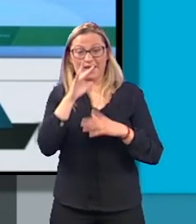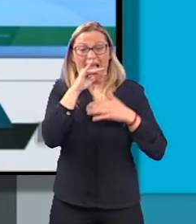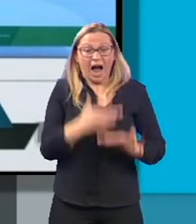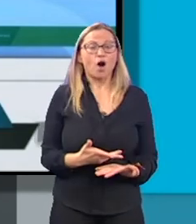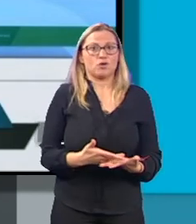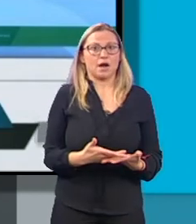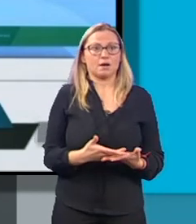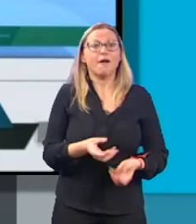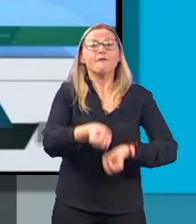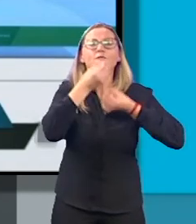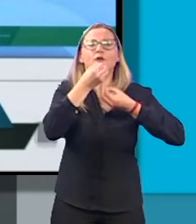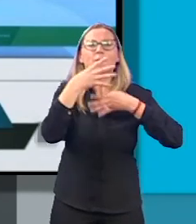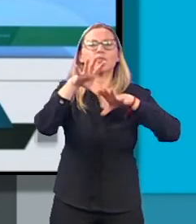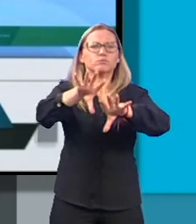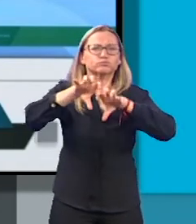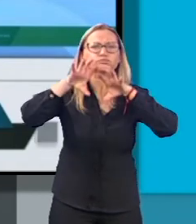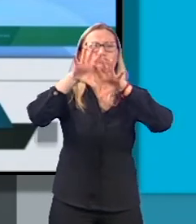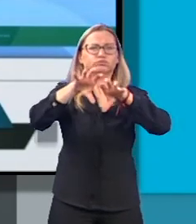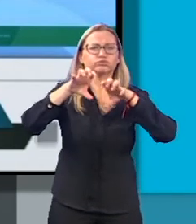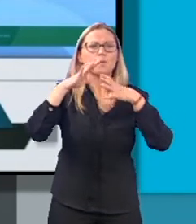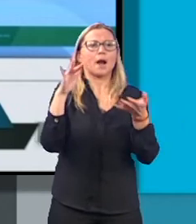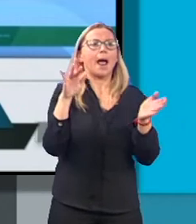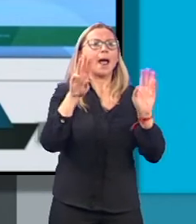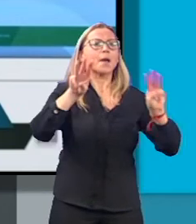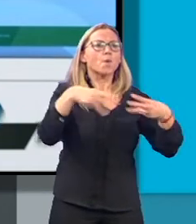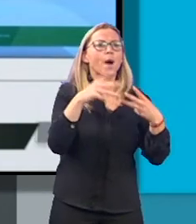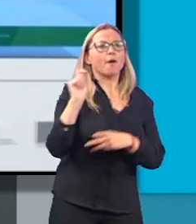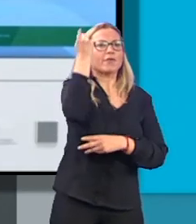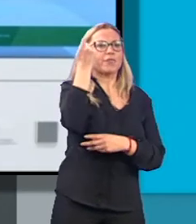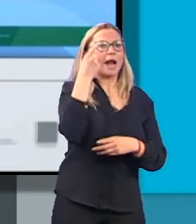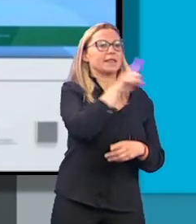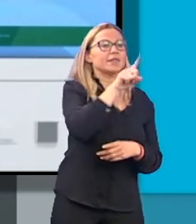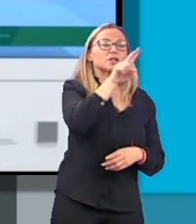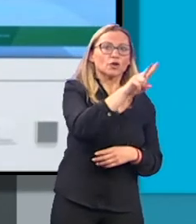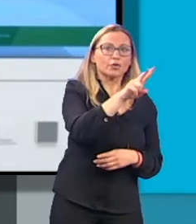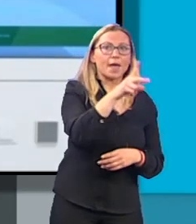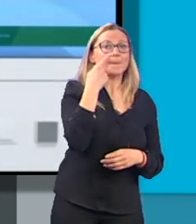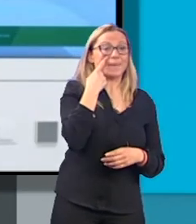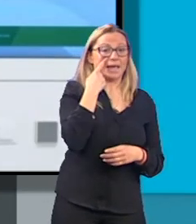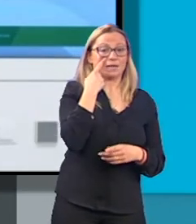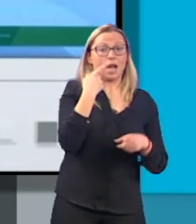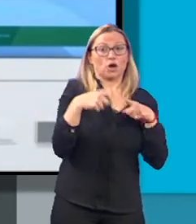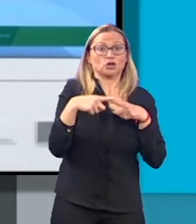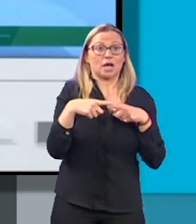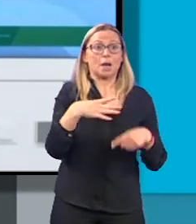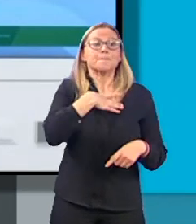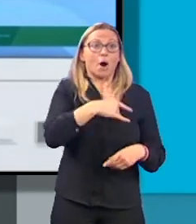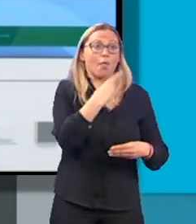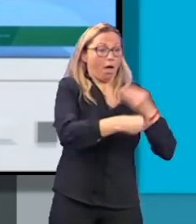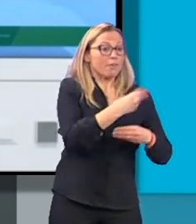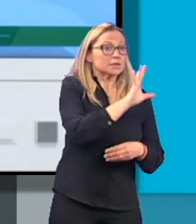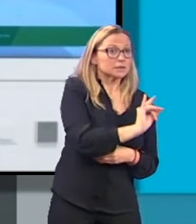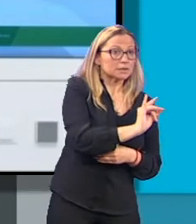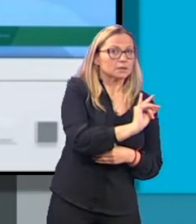se empapen a través de las distintas páginas y a través del 112, que vean cuáles son las cosas que uno debe hacer